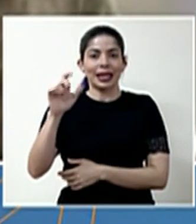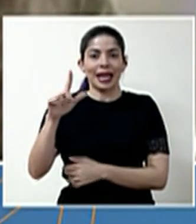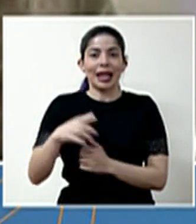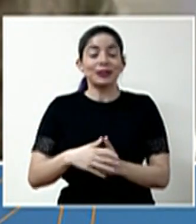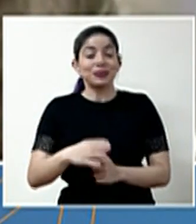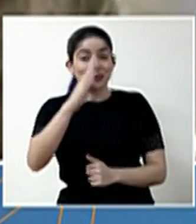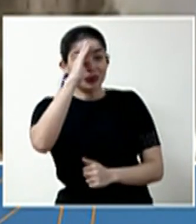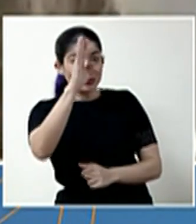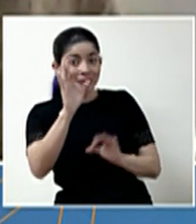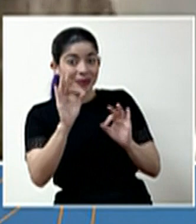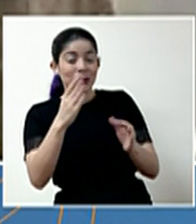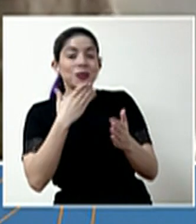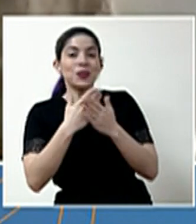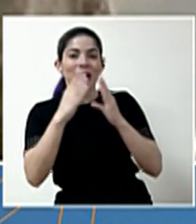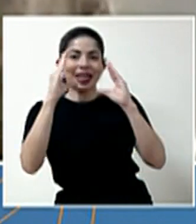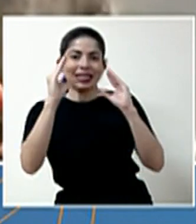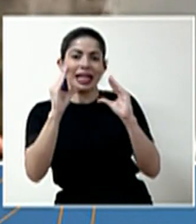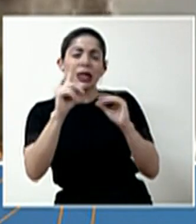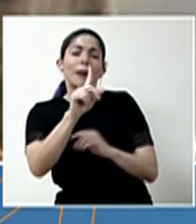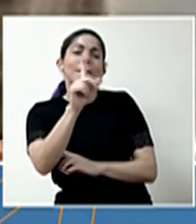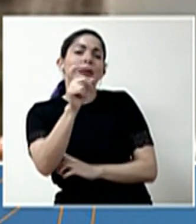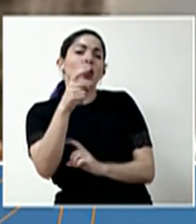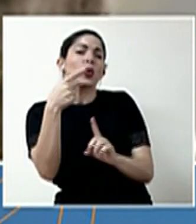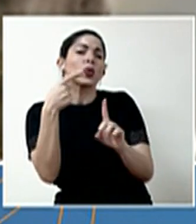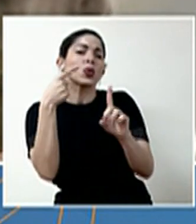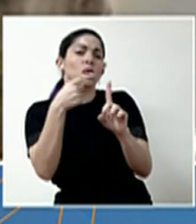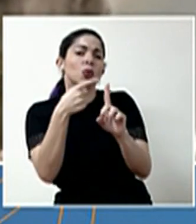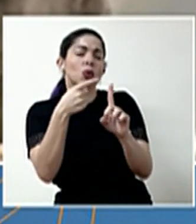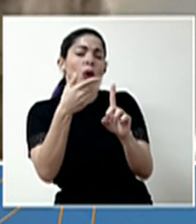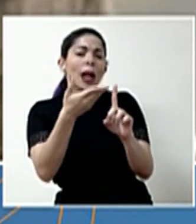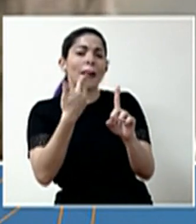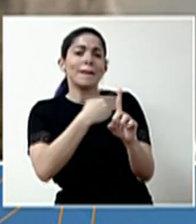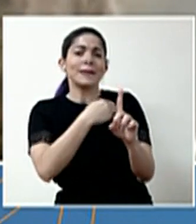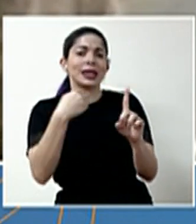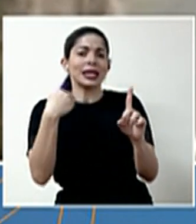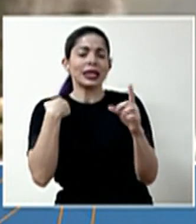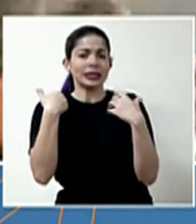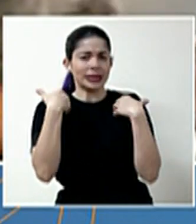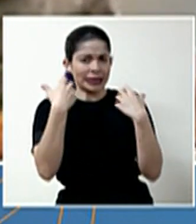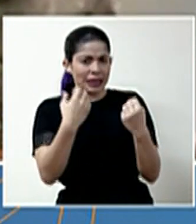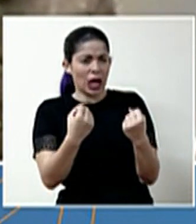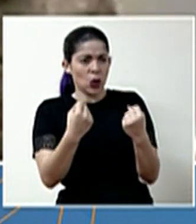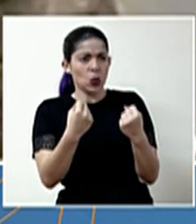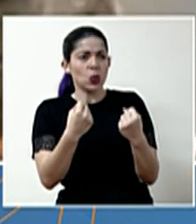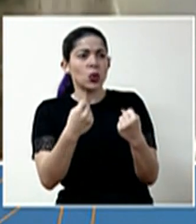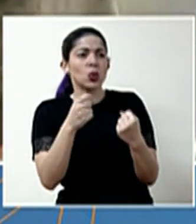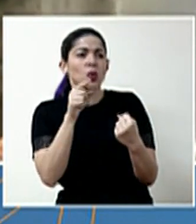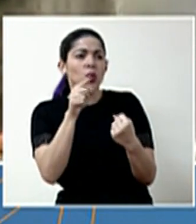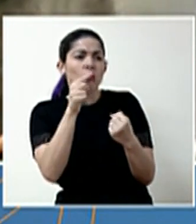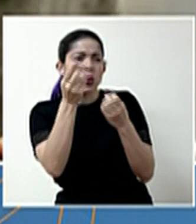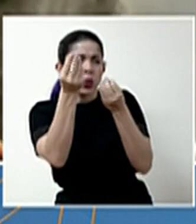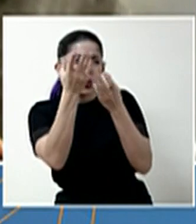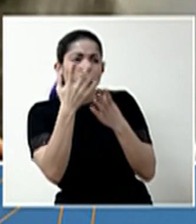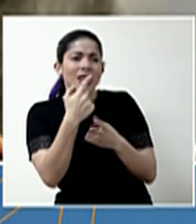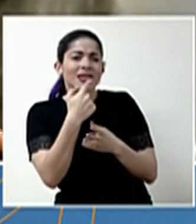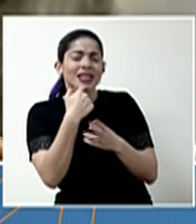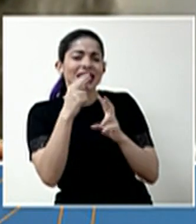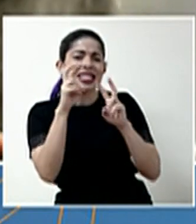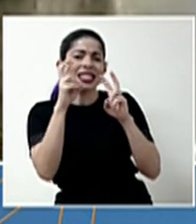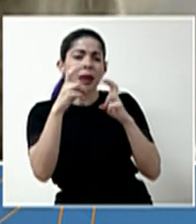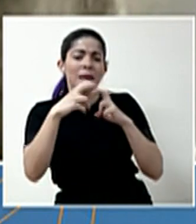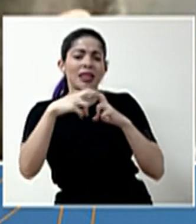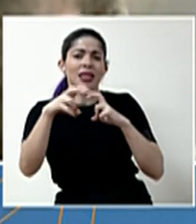Hola, tal? Muy buenas tardes. La pregunta va directa al señor ministro de Salud. Es con base a esta luz que se hace sobre el tema de los